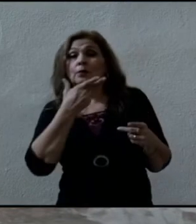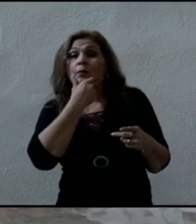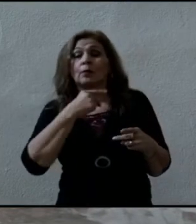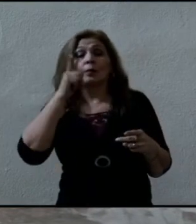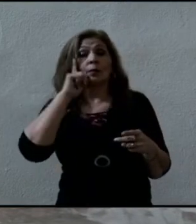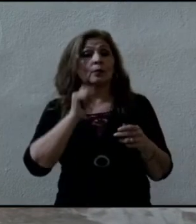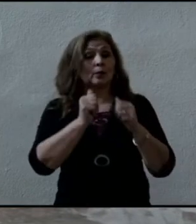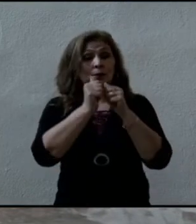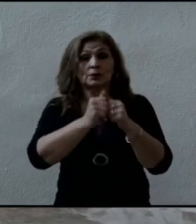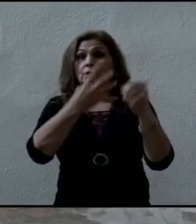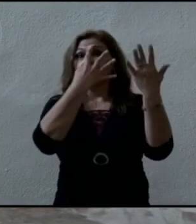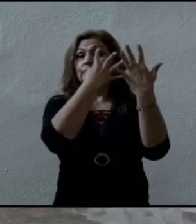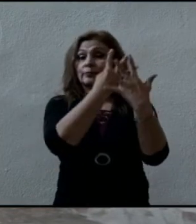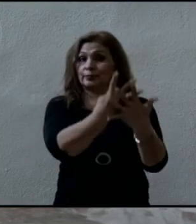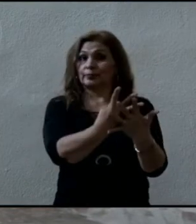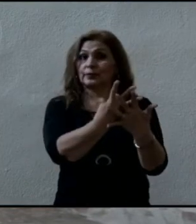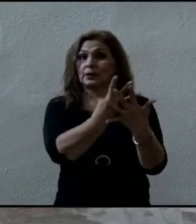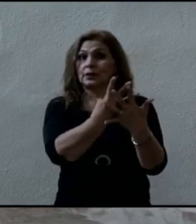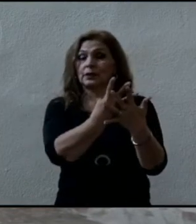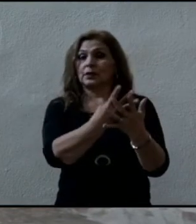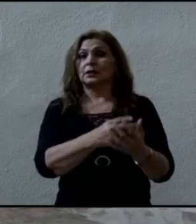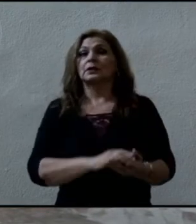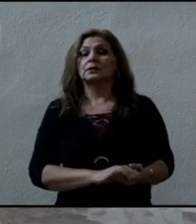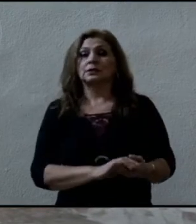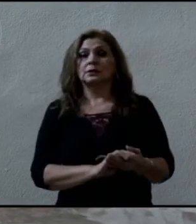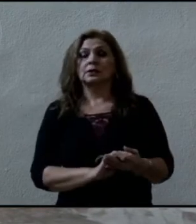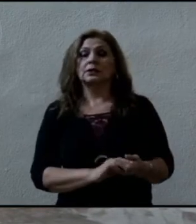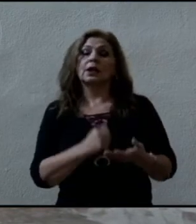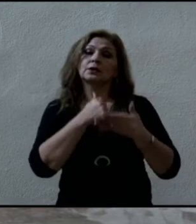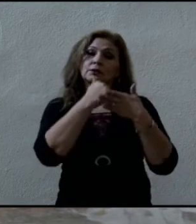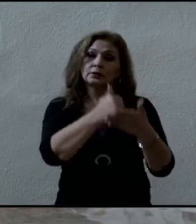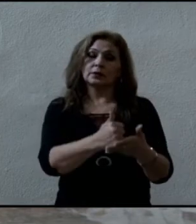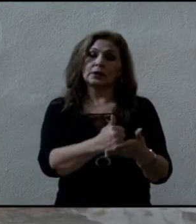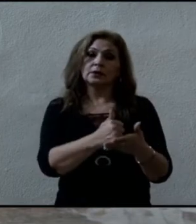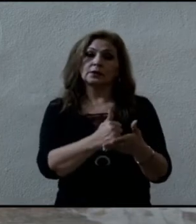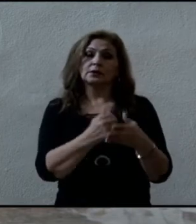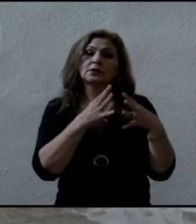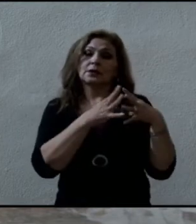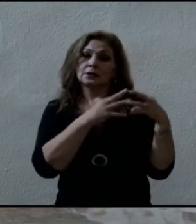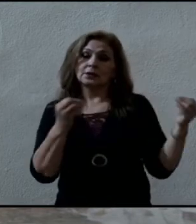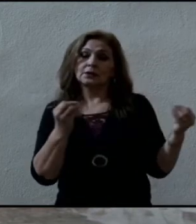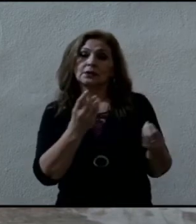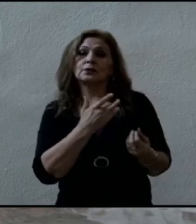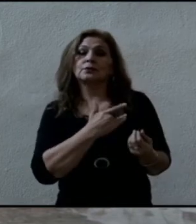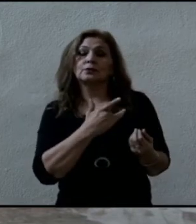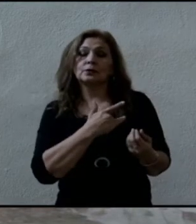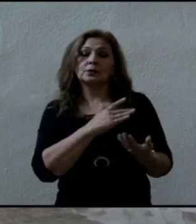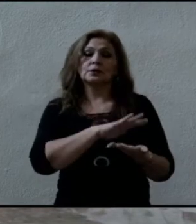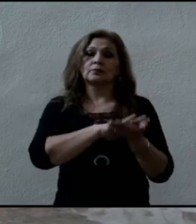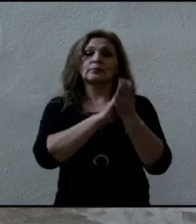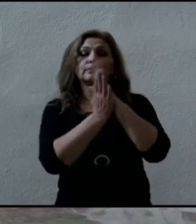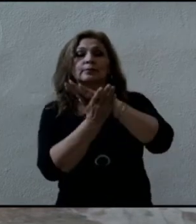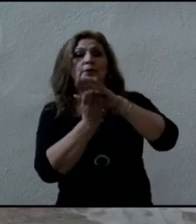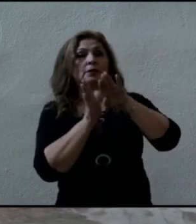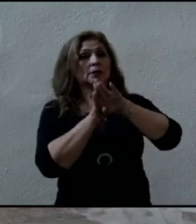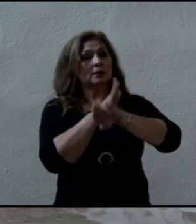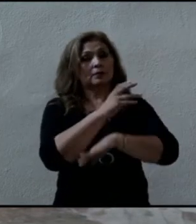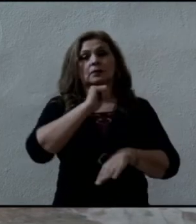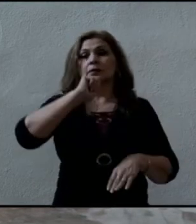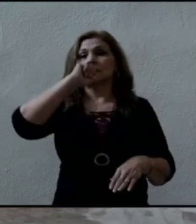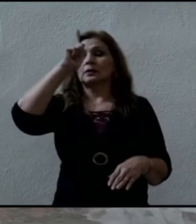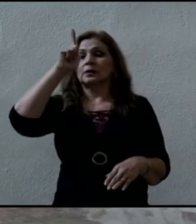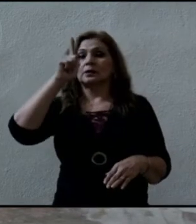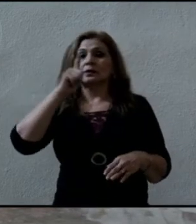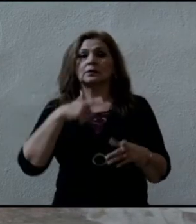animarlos a seguir adelante, a cambiar la vida, a que amen a